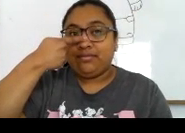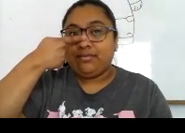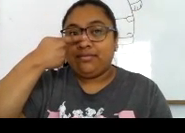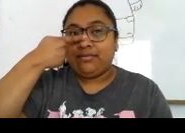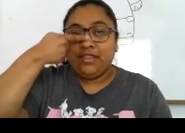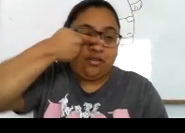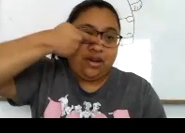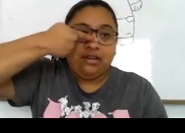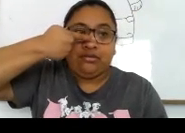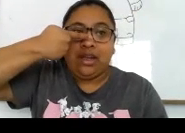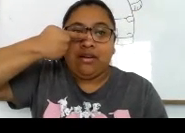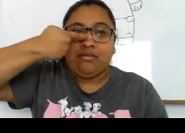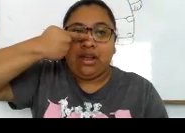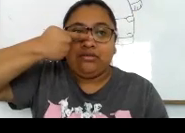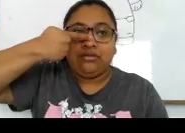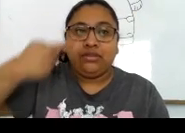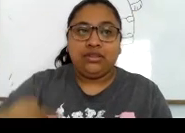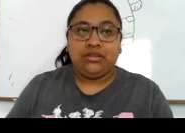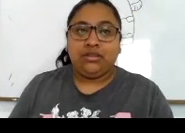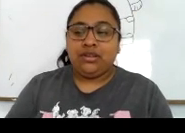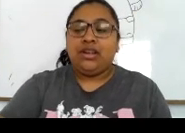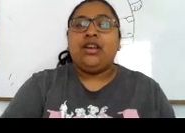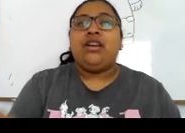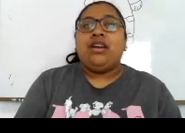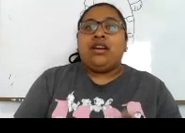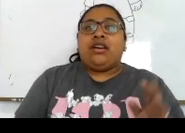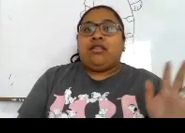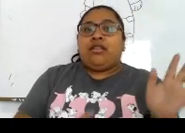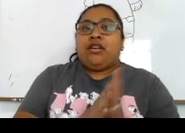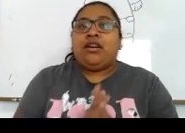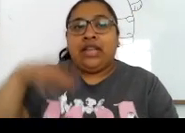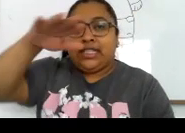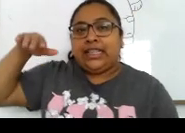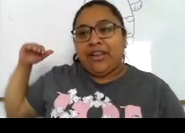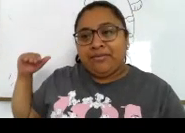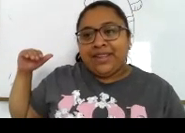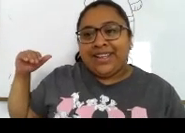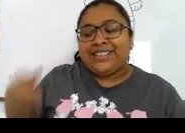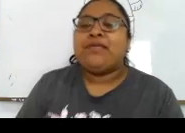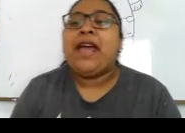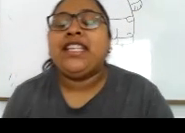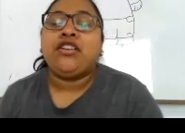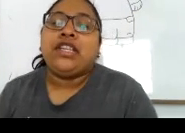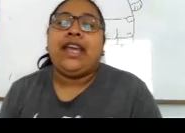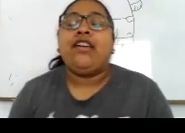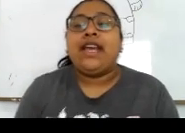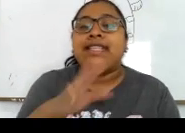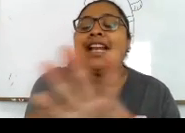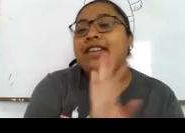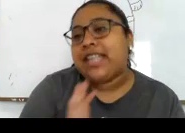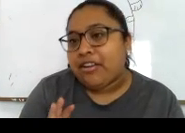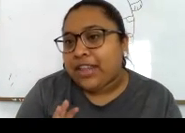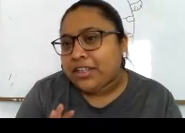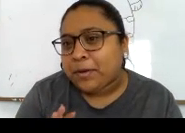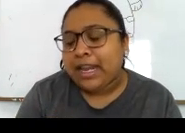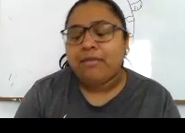¿La T? No, algún lado A un lado La Z Entonces vean chicos Ese